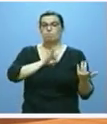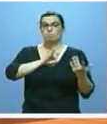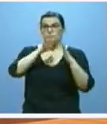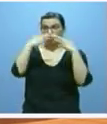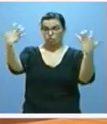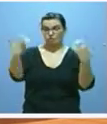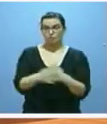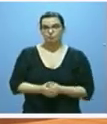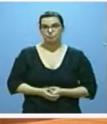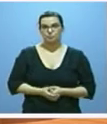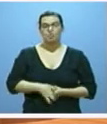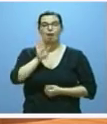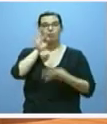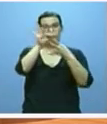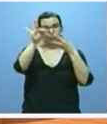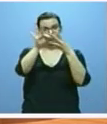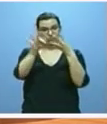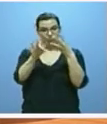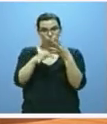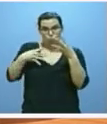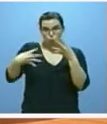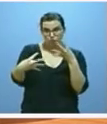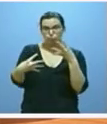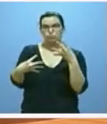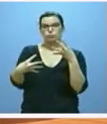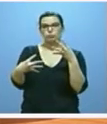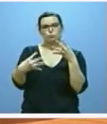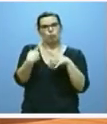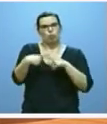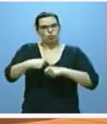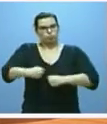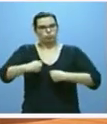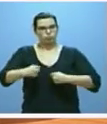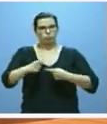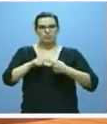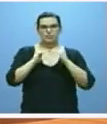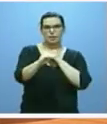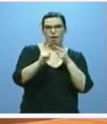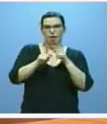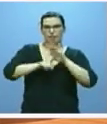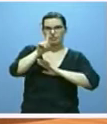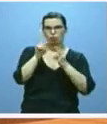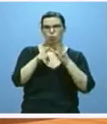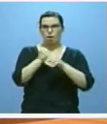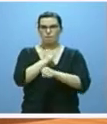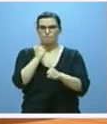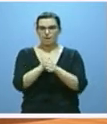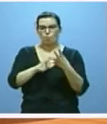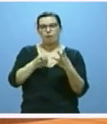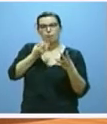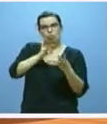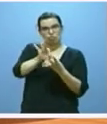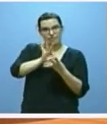estos cuatro factores y fortalezas –estabilidad, crecimiento, empleo y buenos